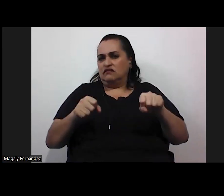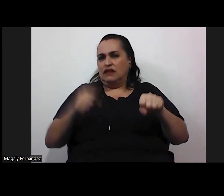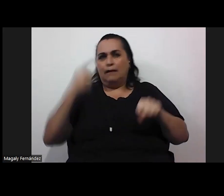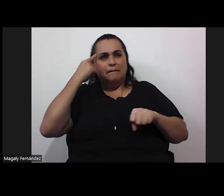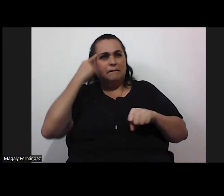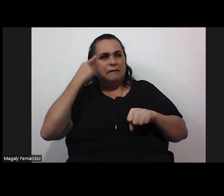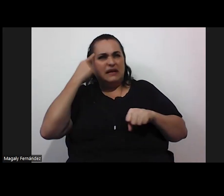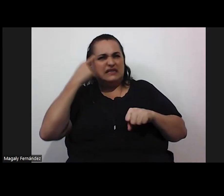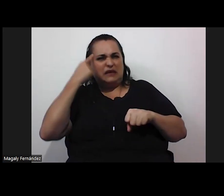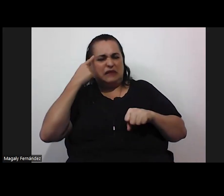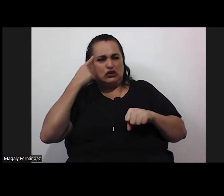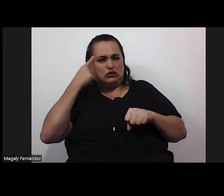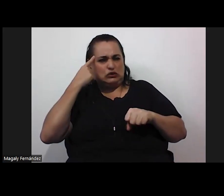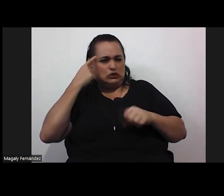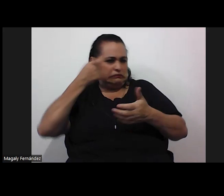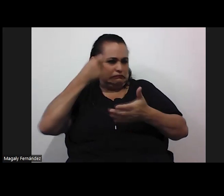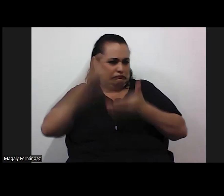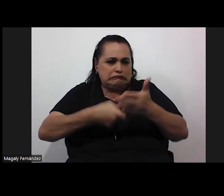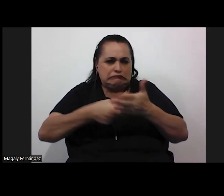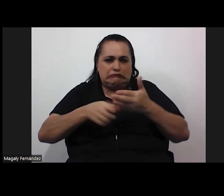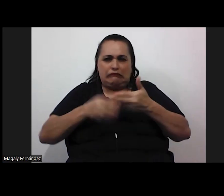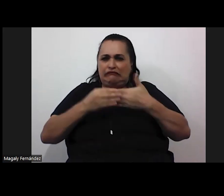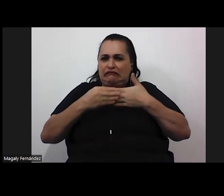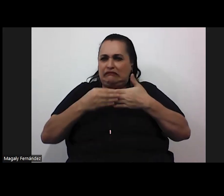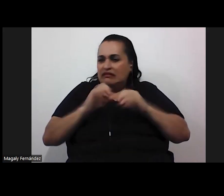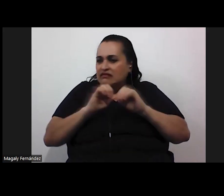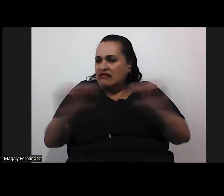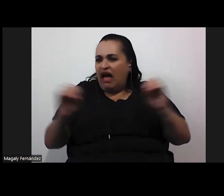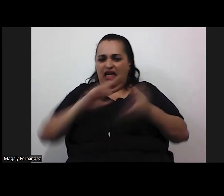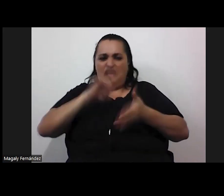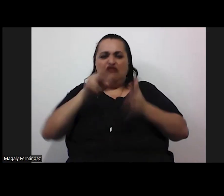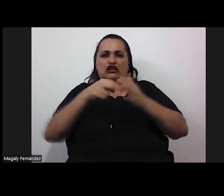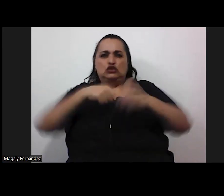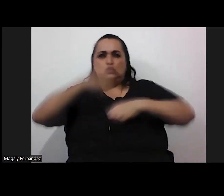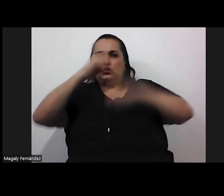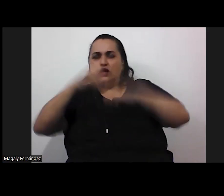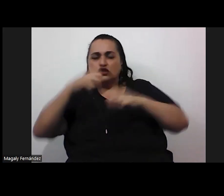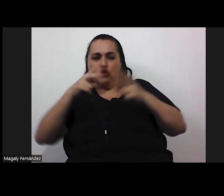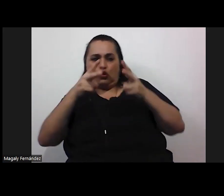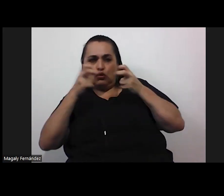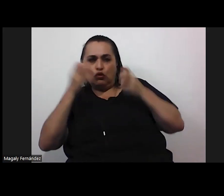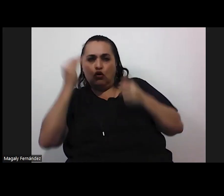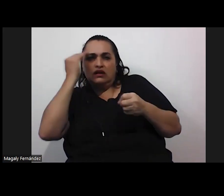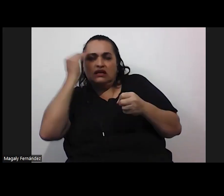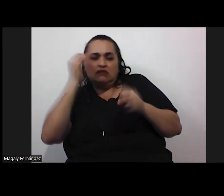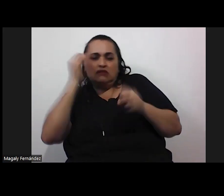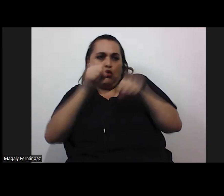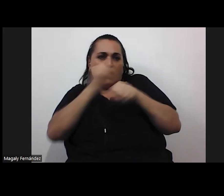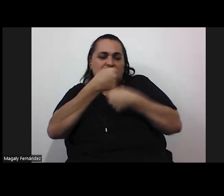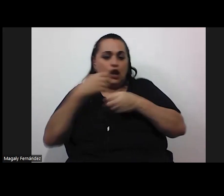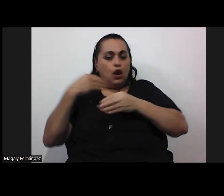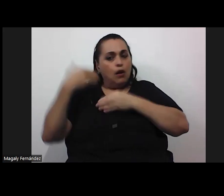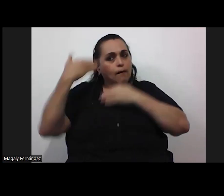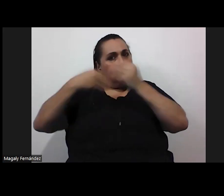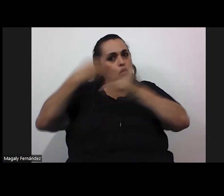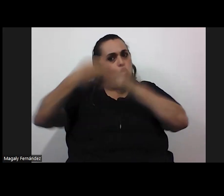rígidos inflexibles esta reestructuración cognitiva que podamos realizar de poder procesar nueva información